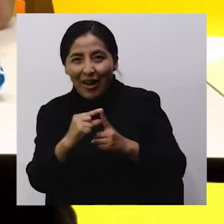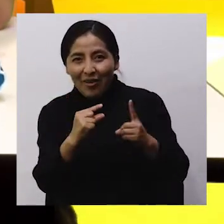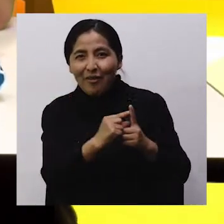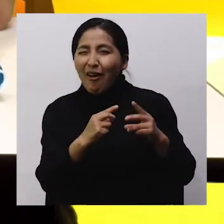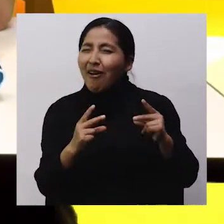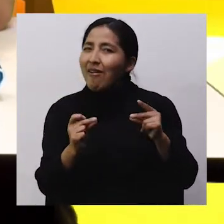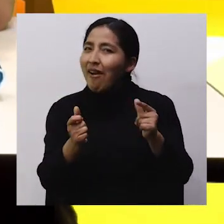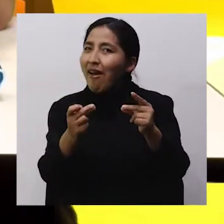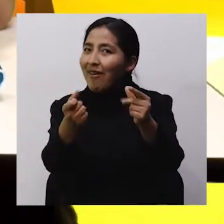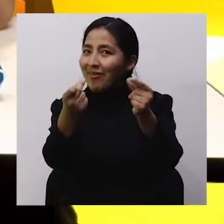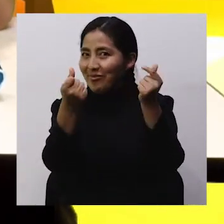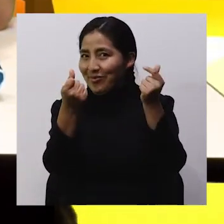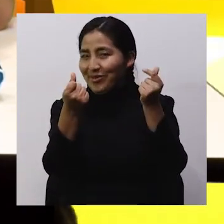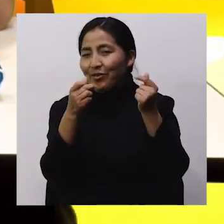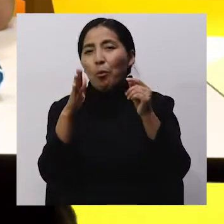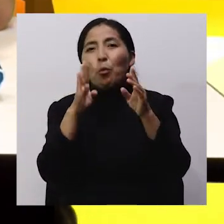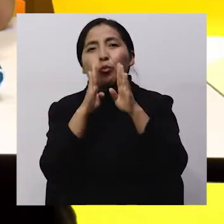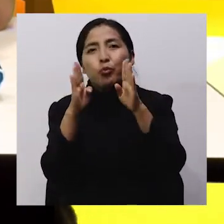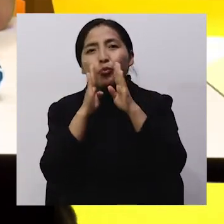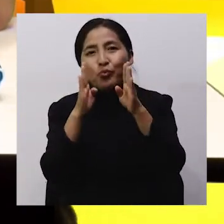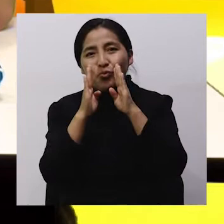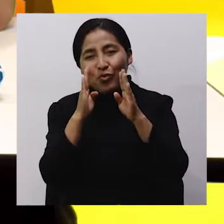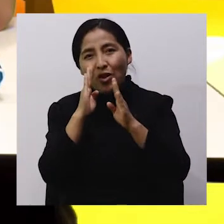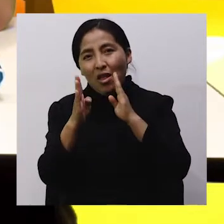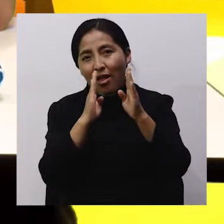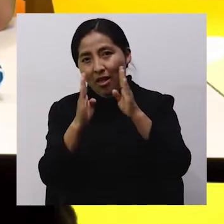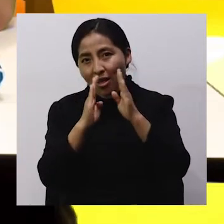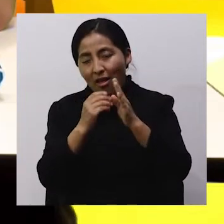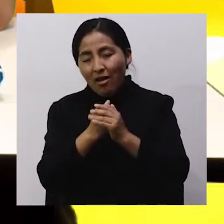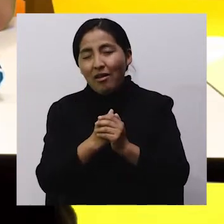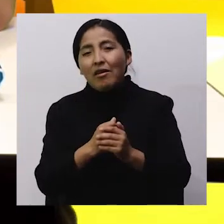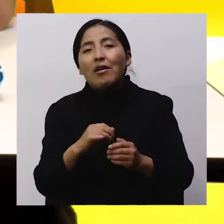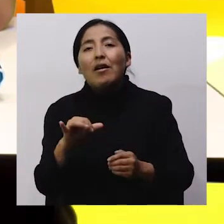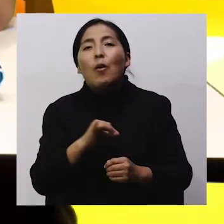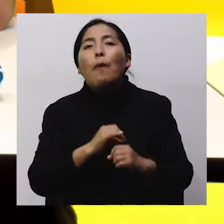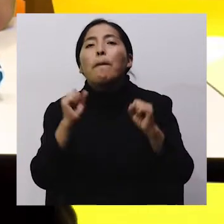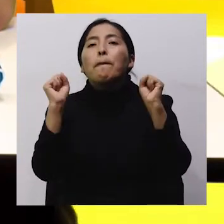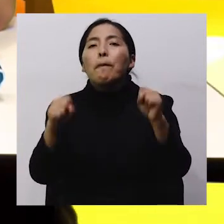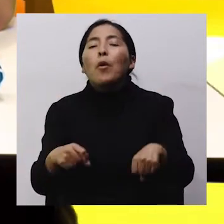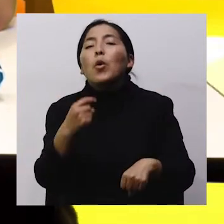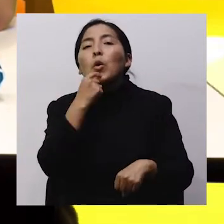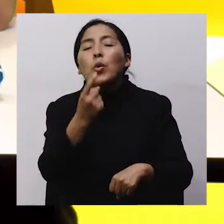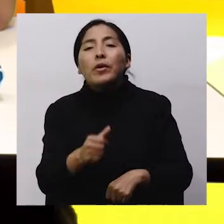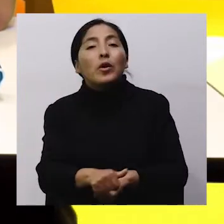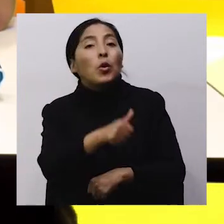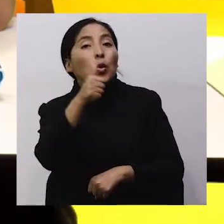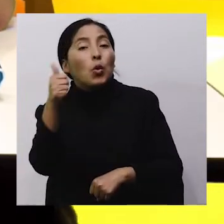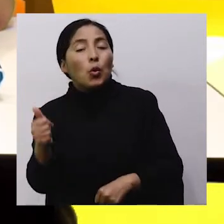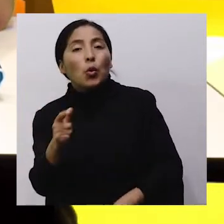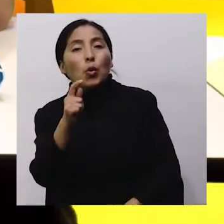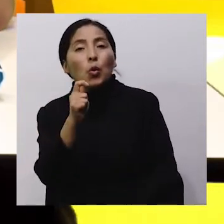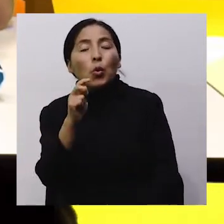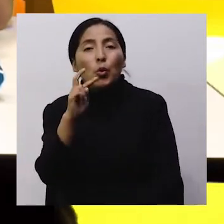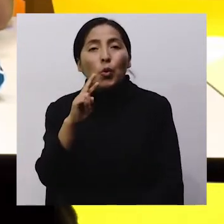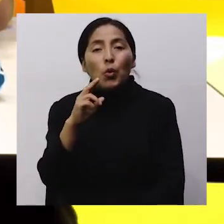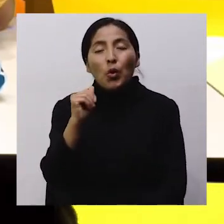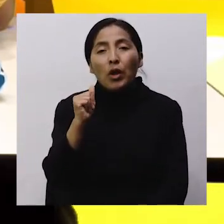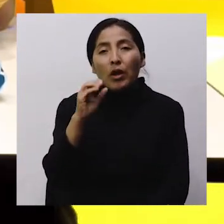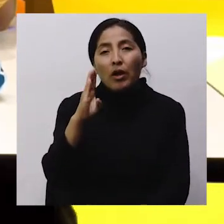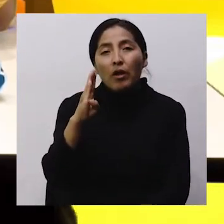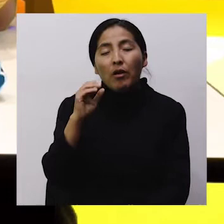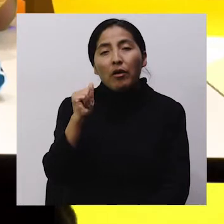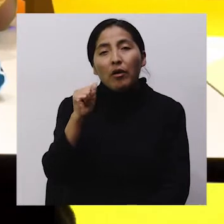Moyo Muy bien Ahora, profe, yo también puedo decir Claro que sí, a ver, Maya, a ver, escuchémosle a Maya